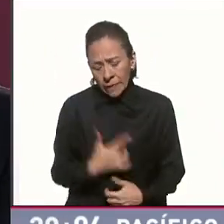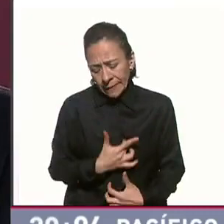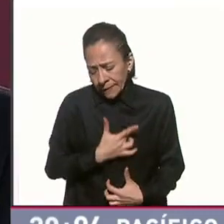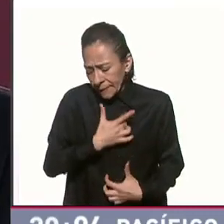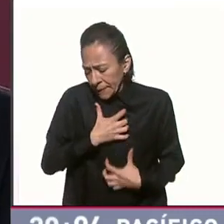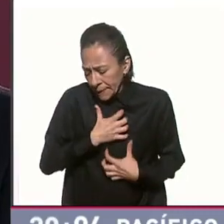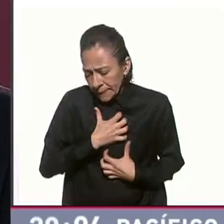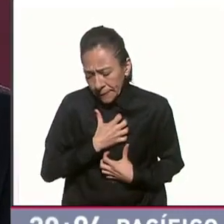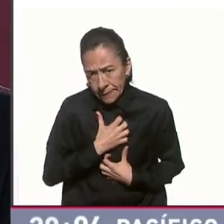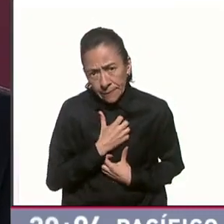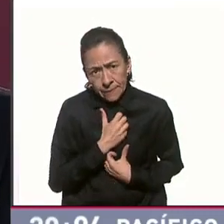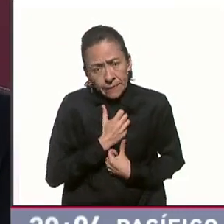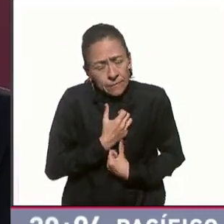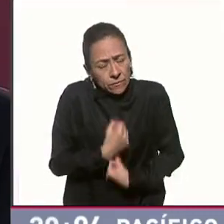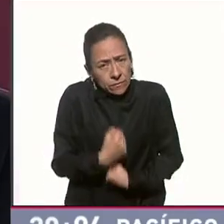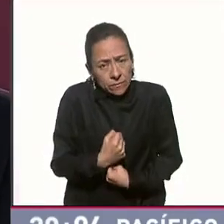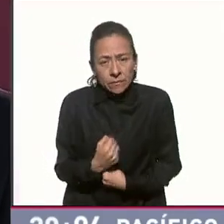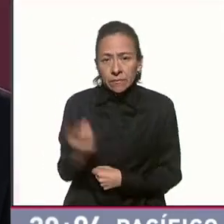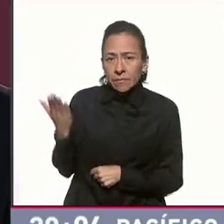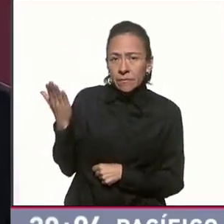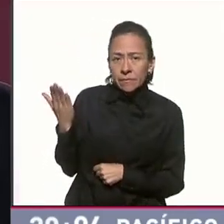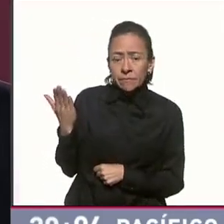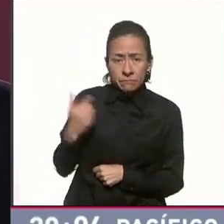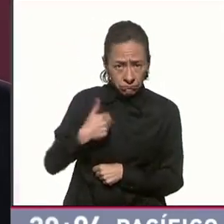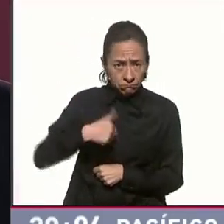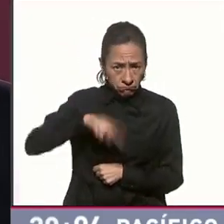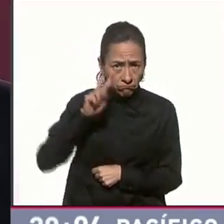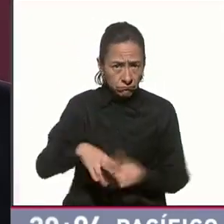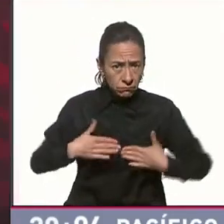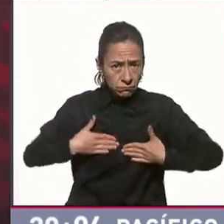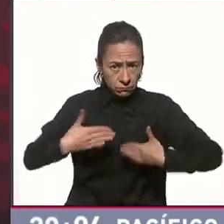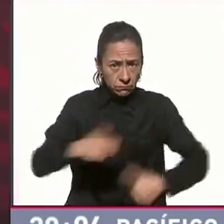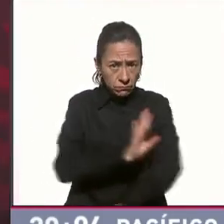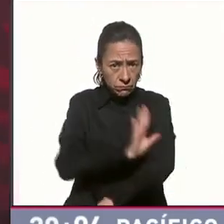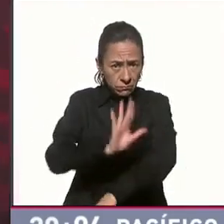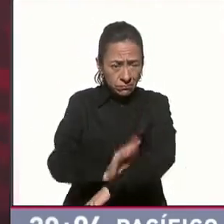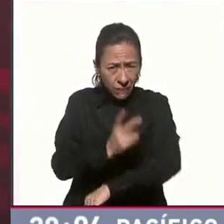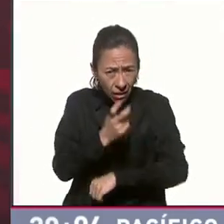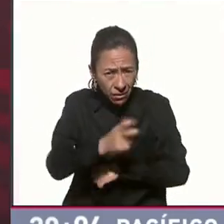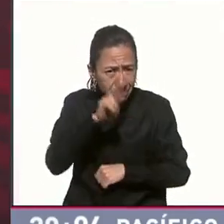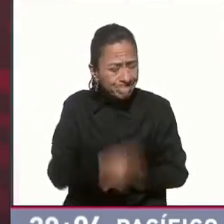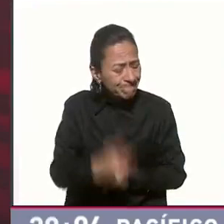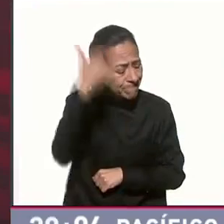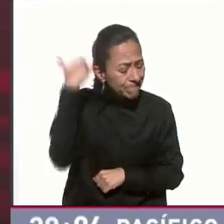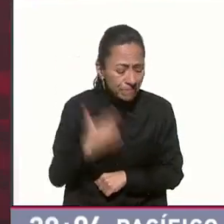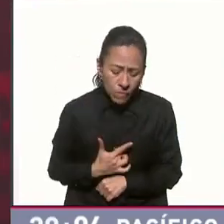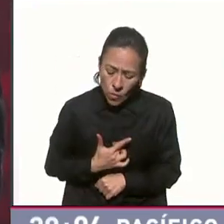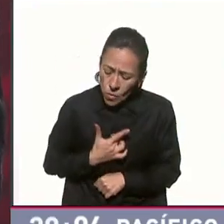confieso, me ha dolido mucho, me ha dañado.